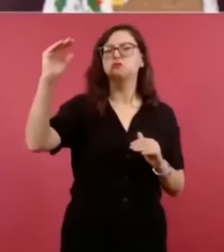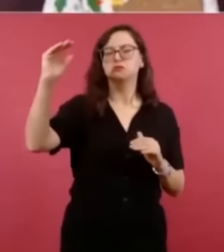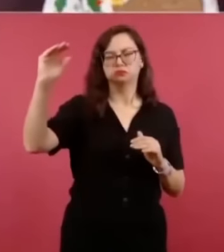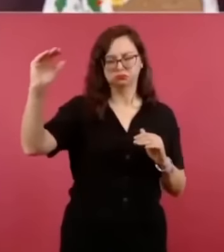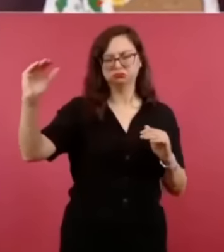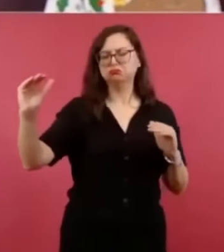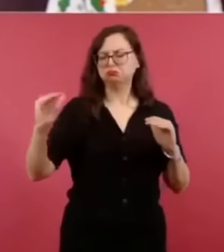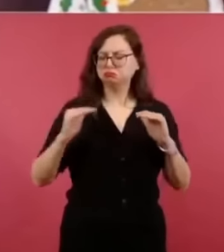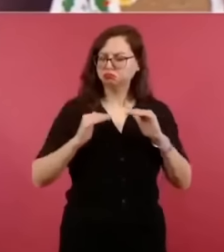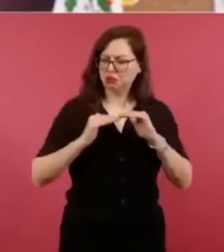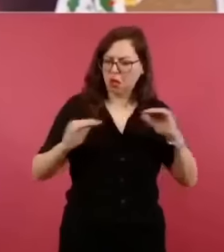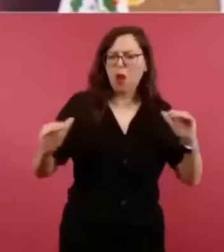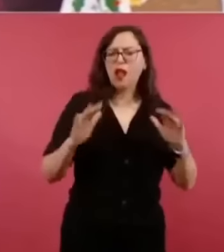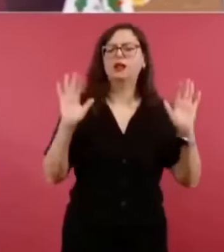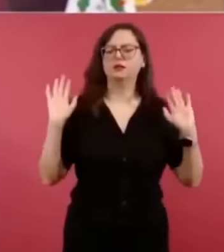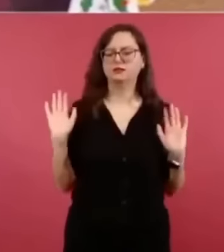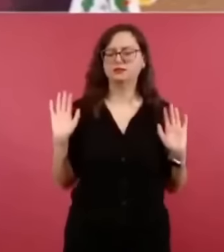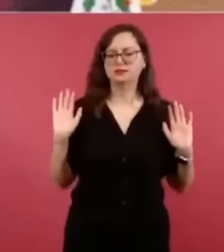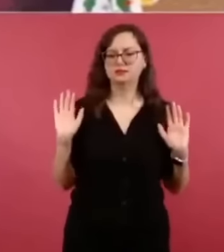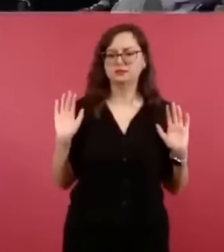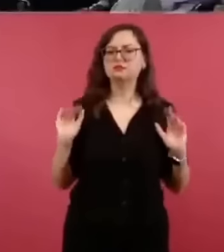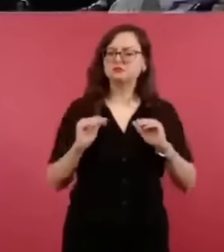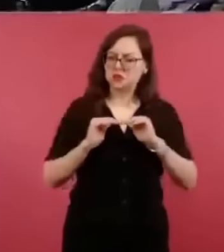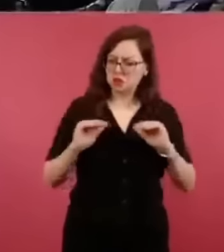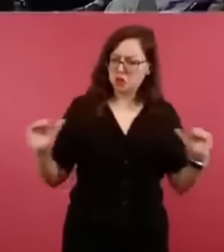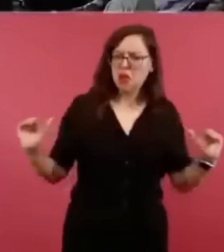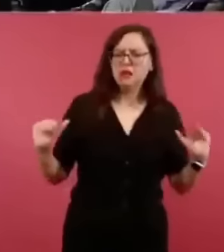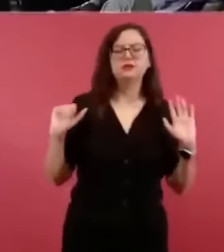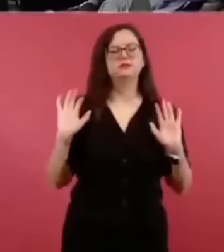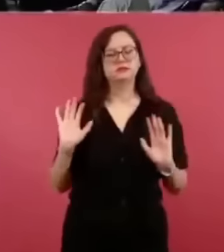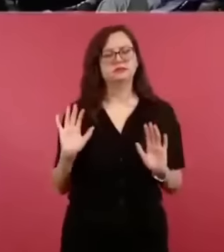que lo privado?